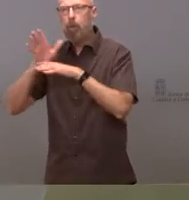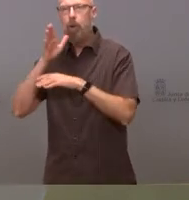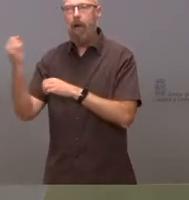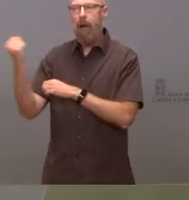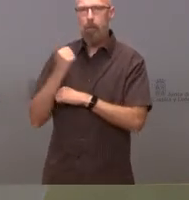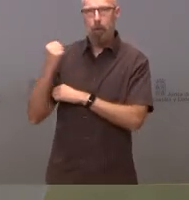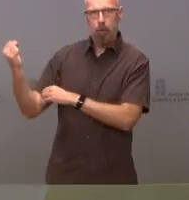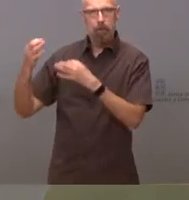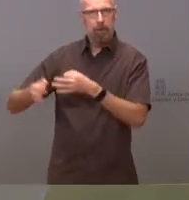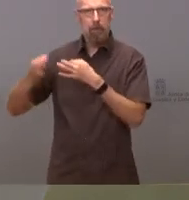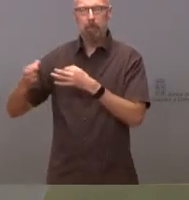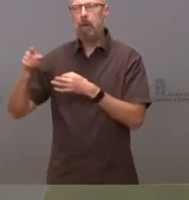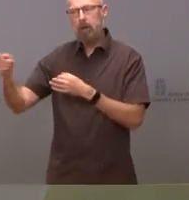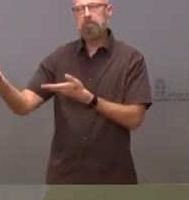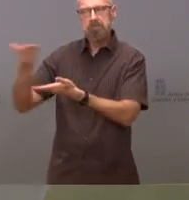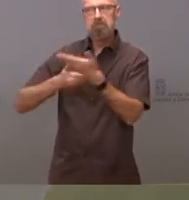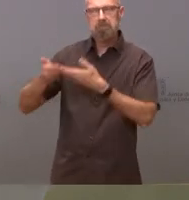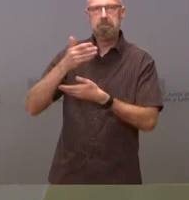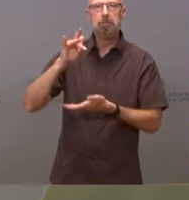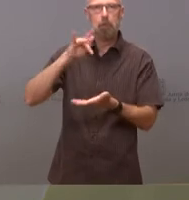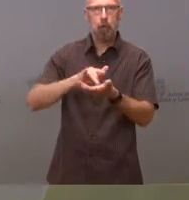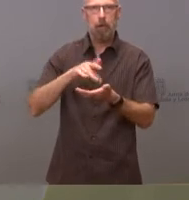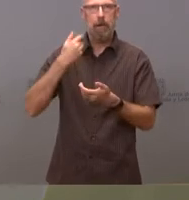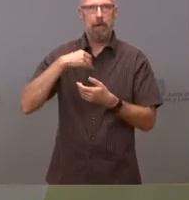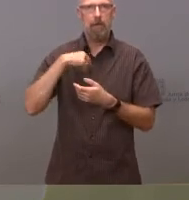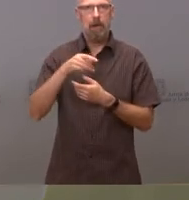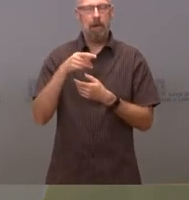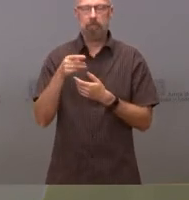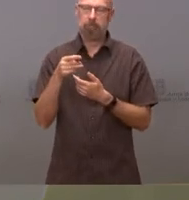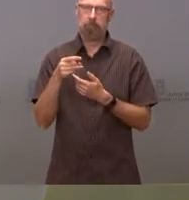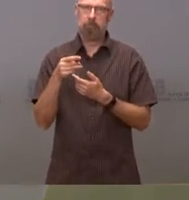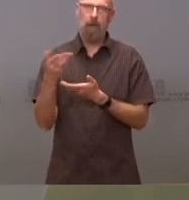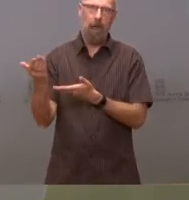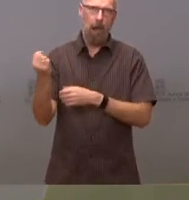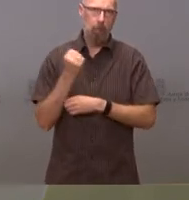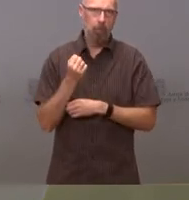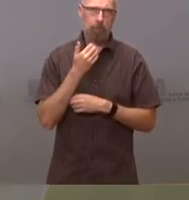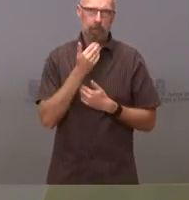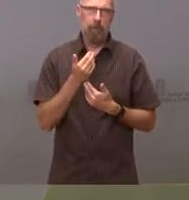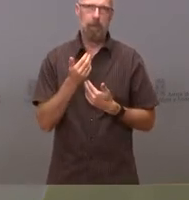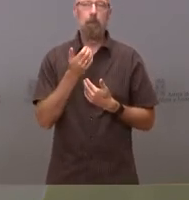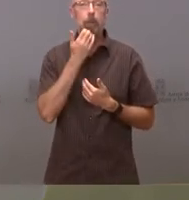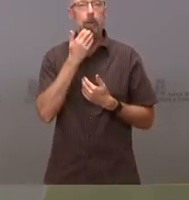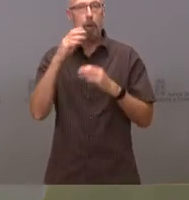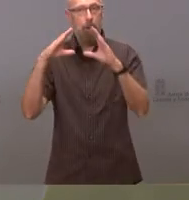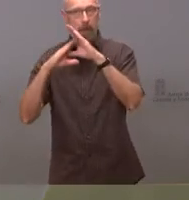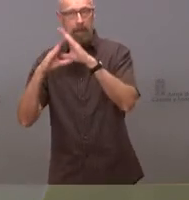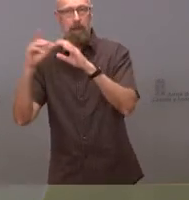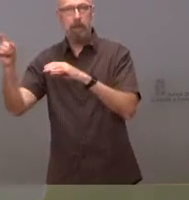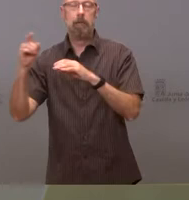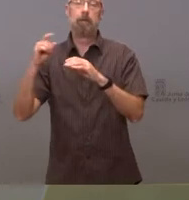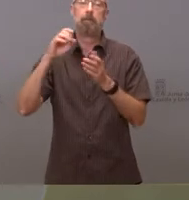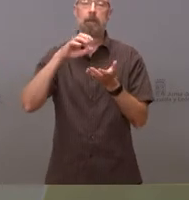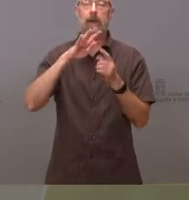y esta correspondió y tocó a las comunidades a ayudar a Castilla y León, concretamente a la Comunidad de Madrid, Castilla-La Mancha, Extremadura y